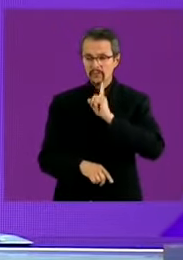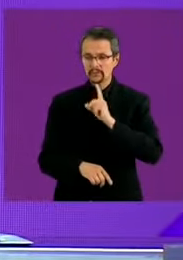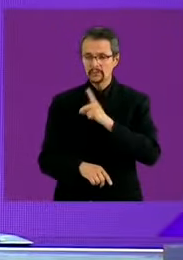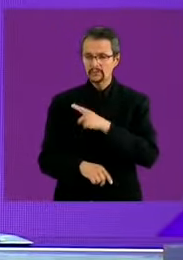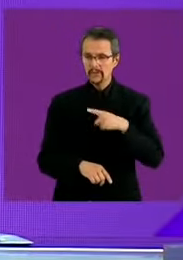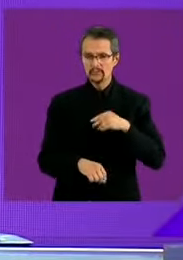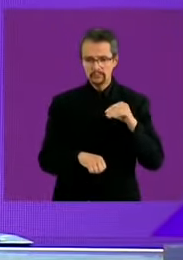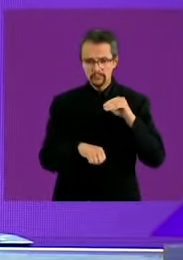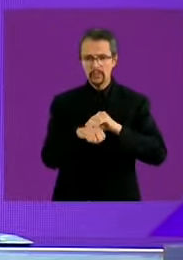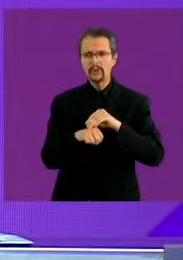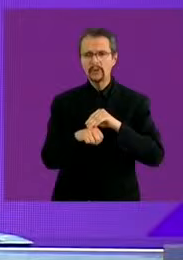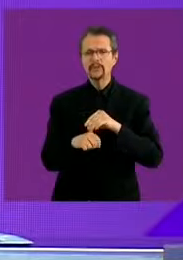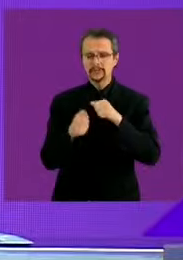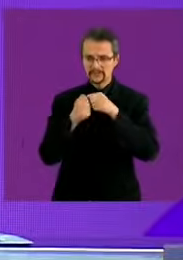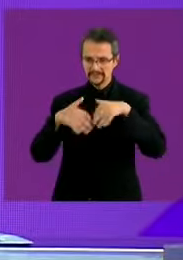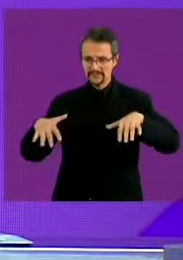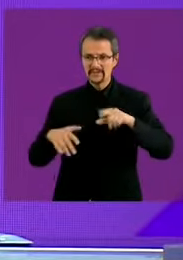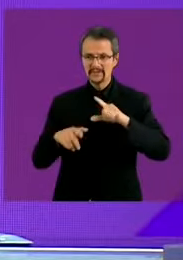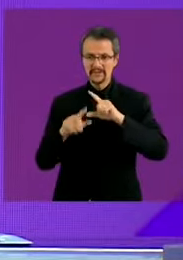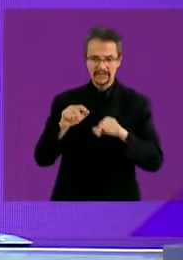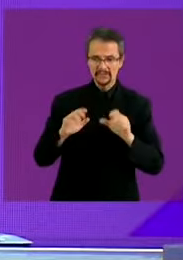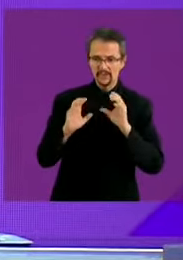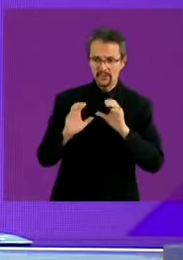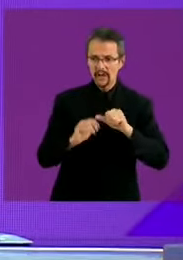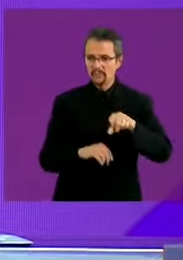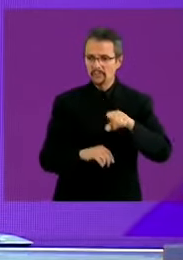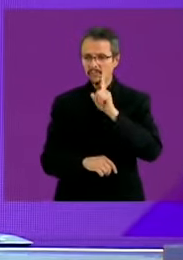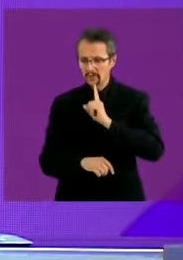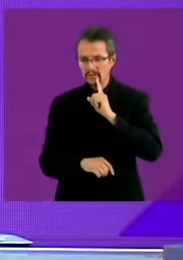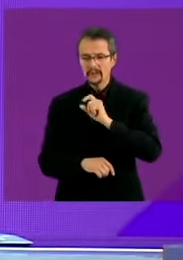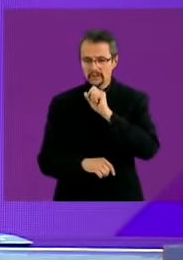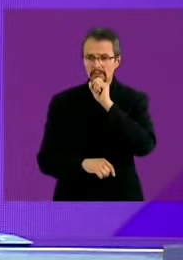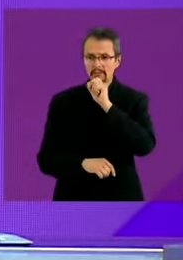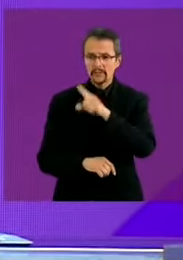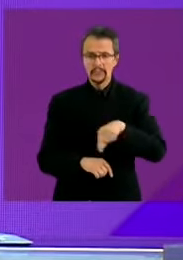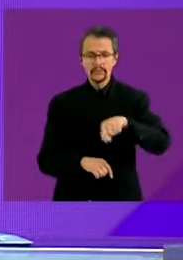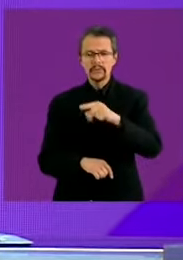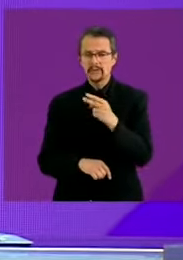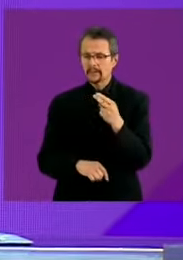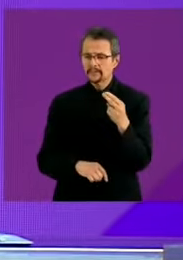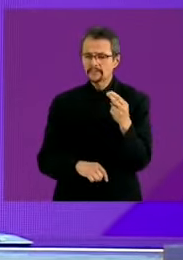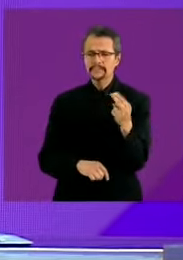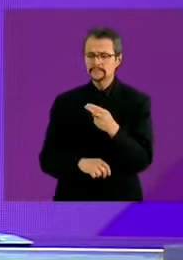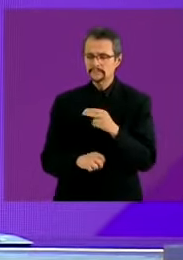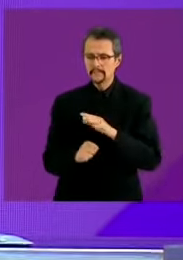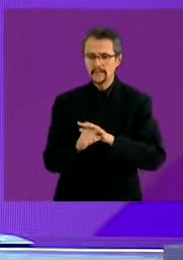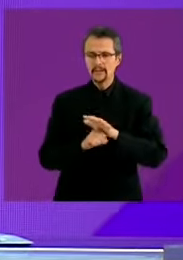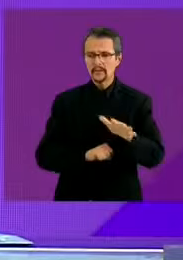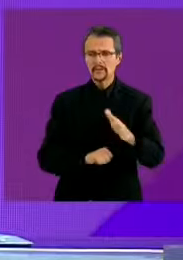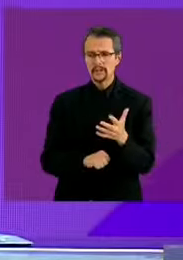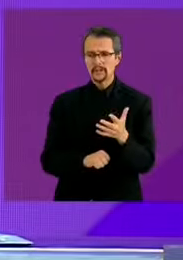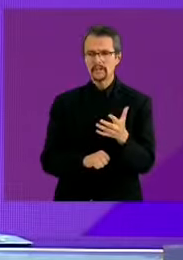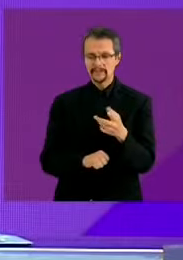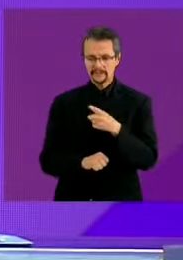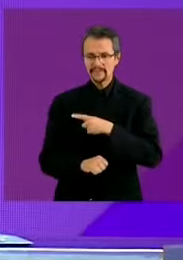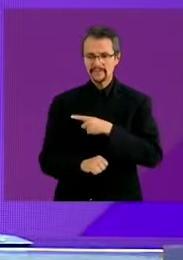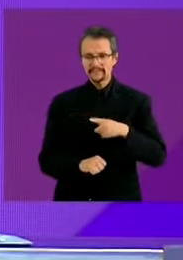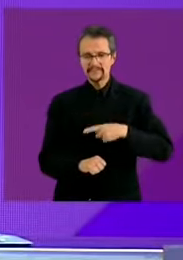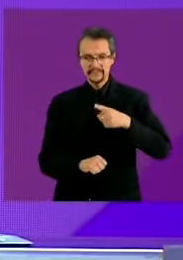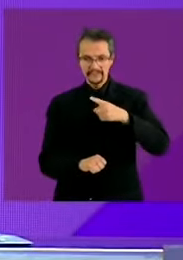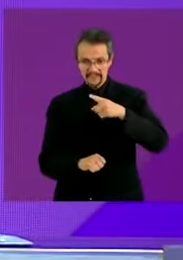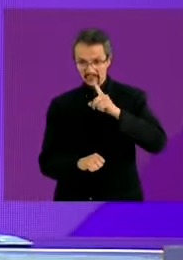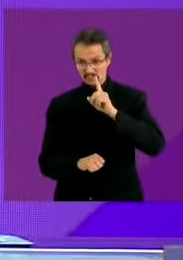de cuidados lo que necesitamos y también lo que necesitamos por supuesto es las autonomías fortalecer las